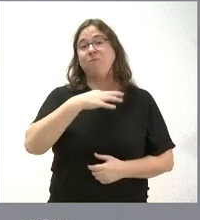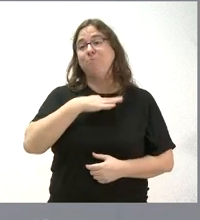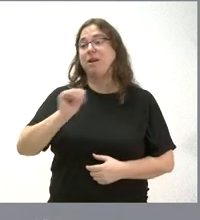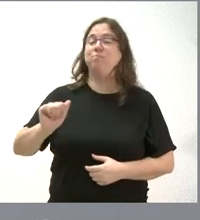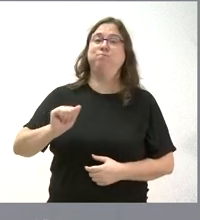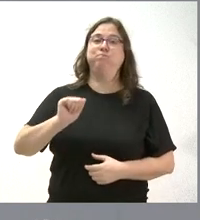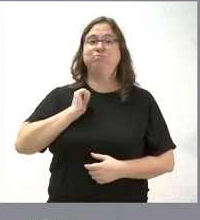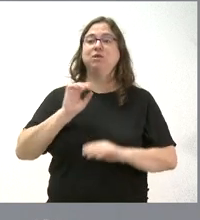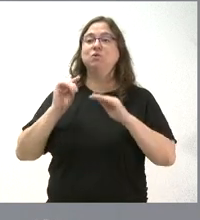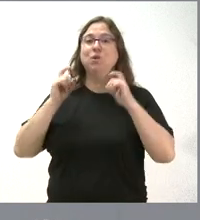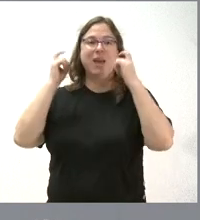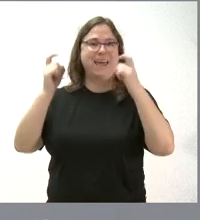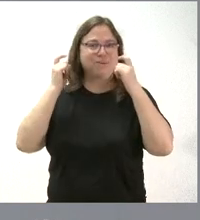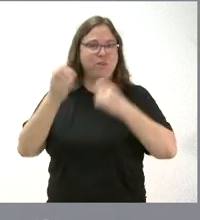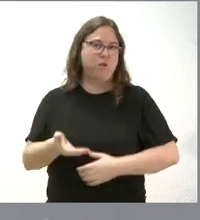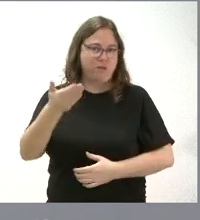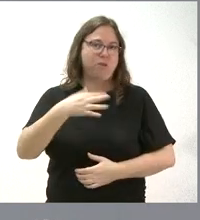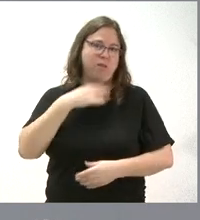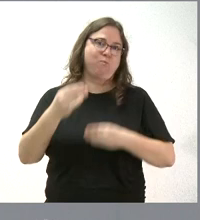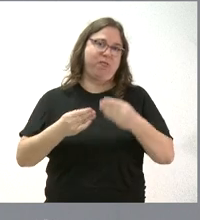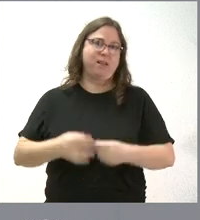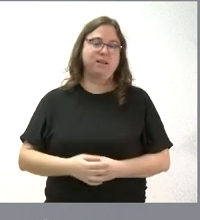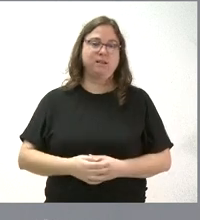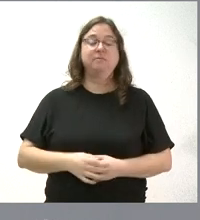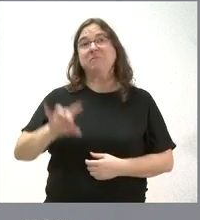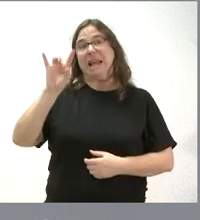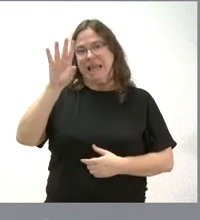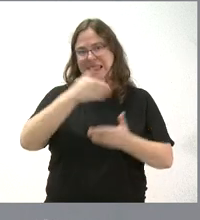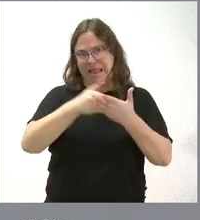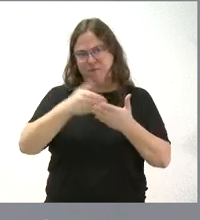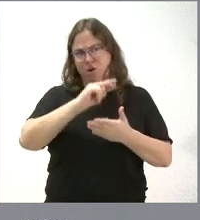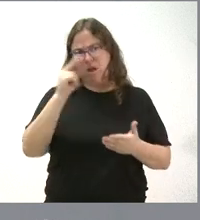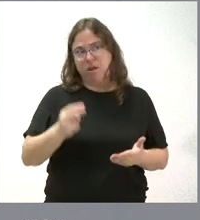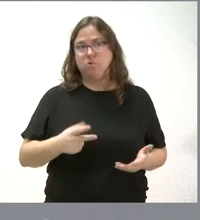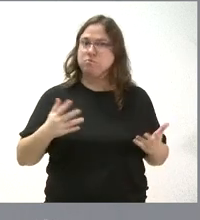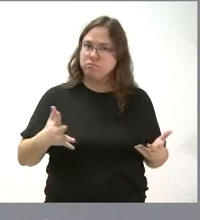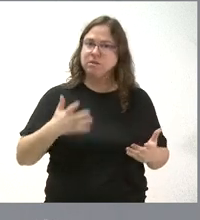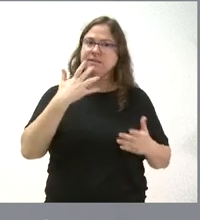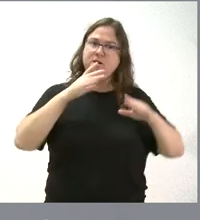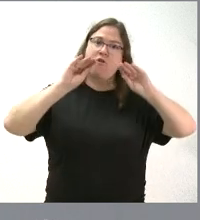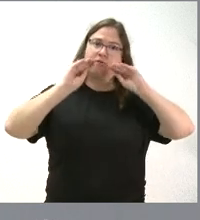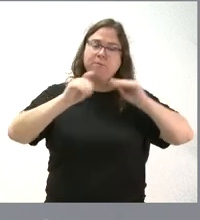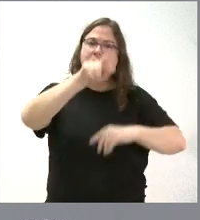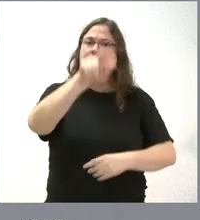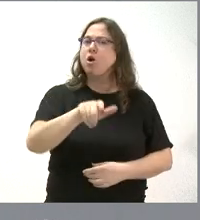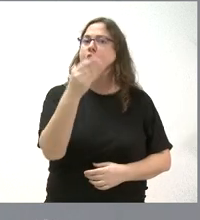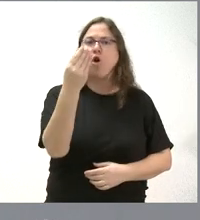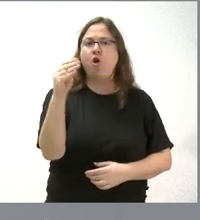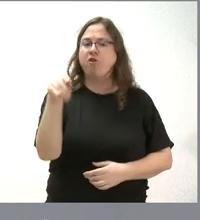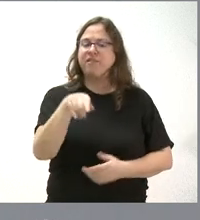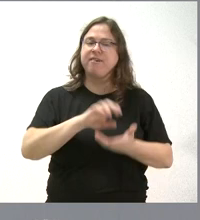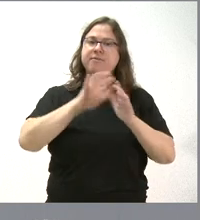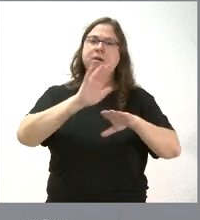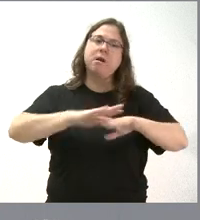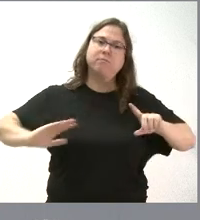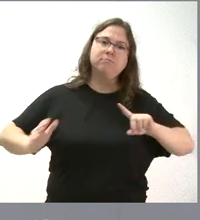hacer este esfuerzo muy importante que podemos hacer en este momento, son 15 millones de euros, para que la formación de los jóvenes en Castilla y León, para